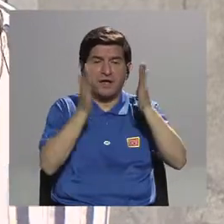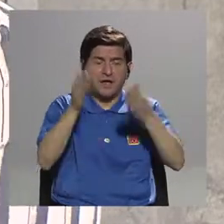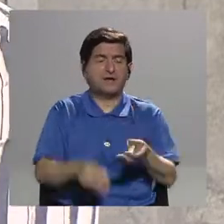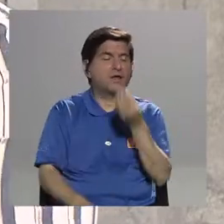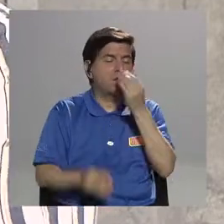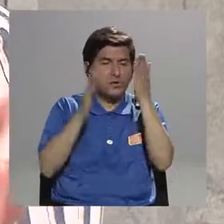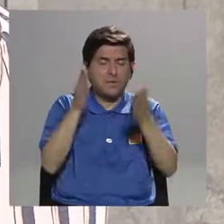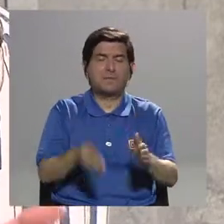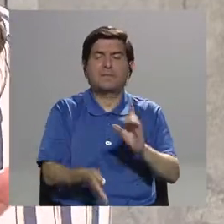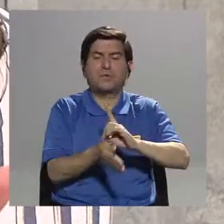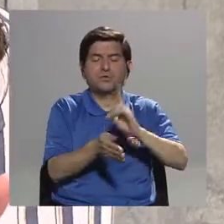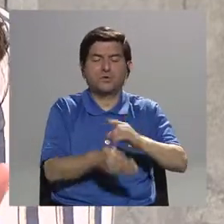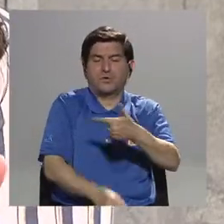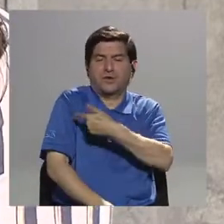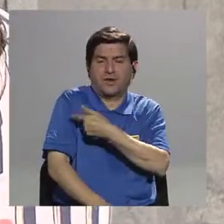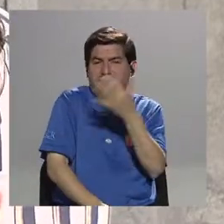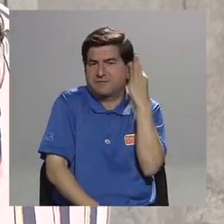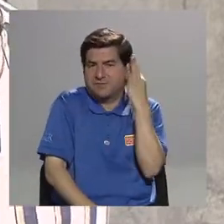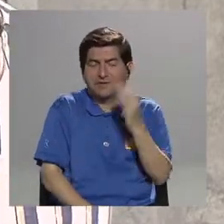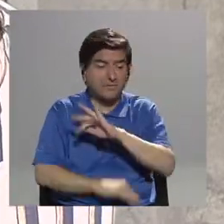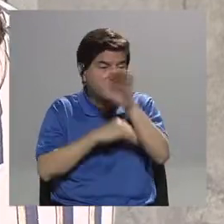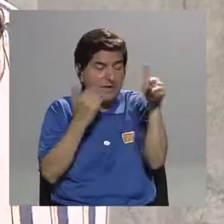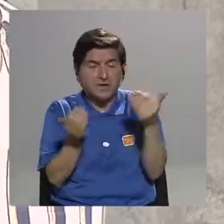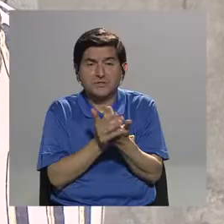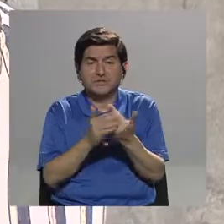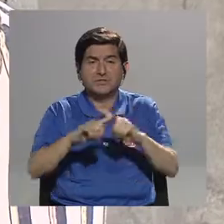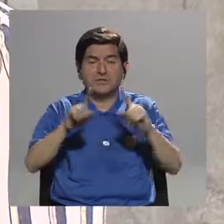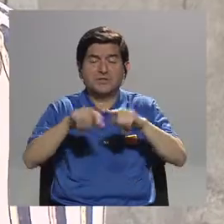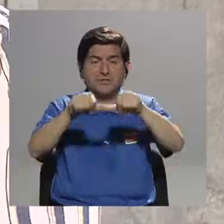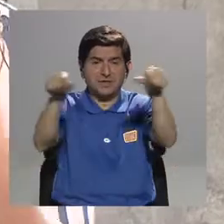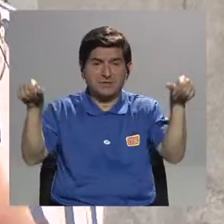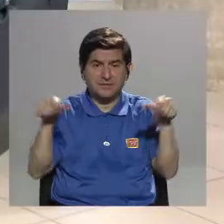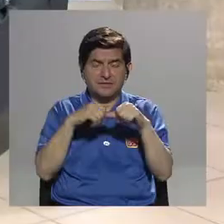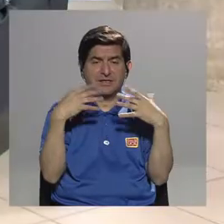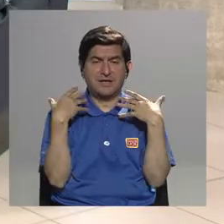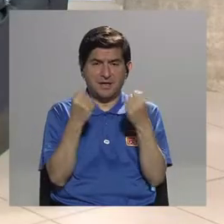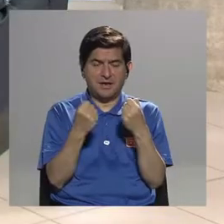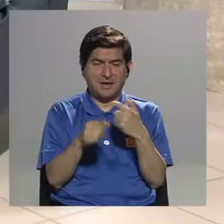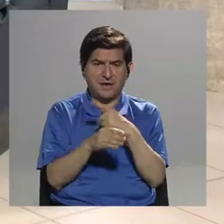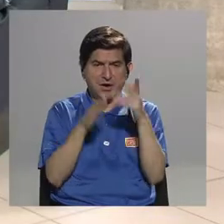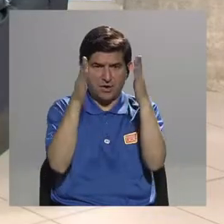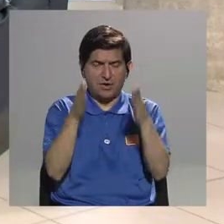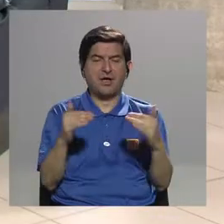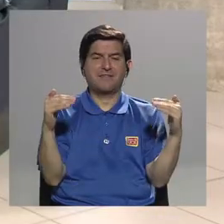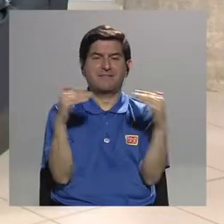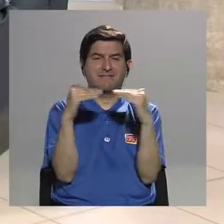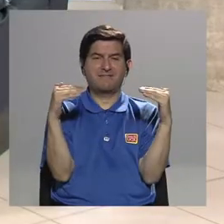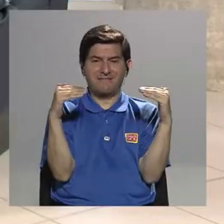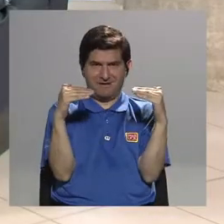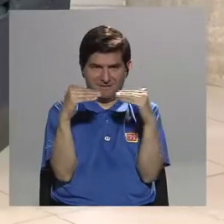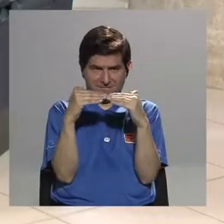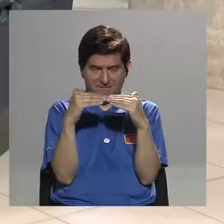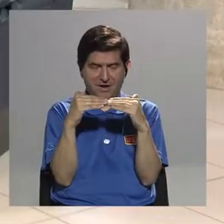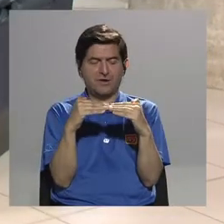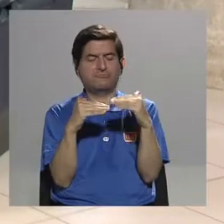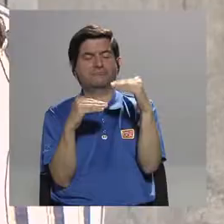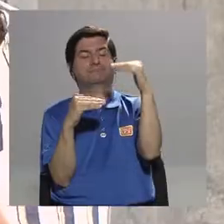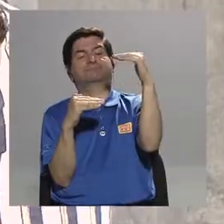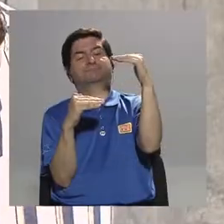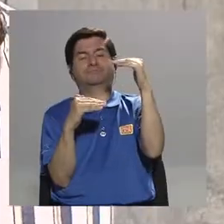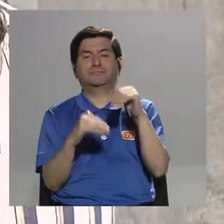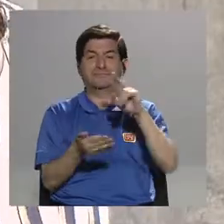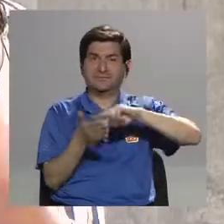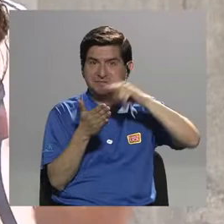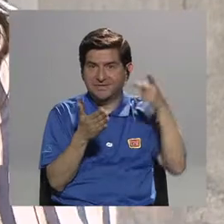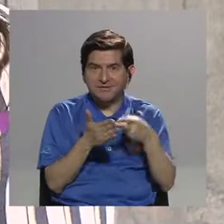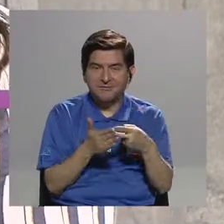enfermeras, ¿verdad? En fin, todo el personal de salud con un nivel, ¿verdad? Mucho mayor, que eso se traduce en que cada uno